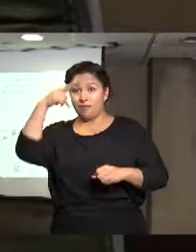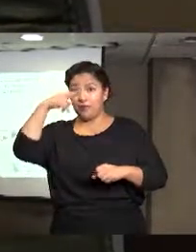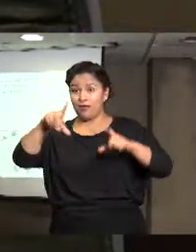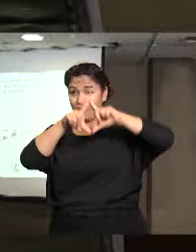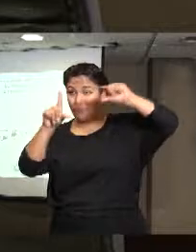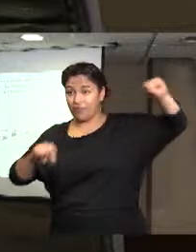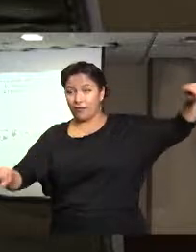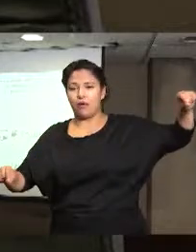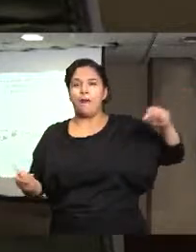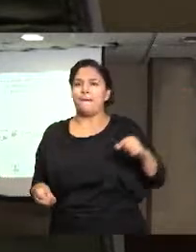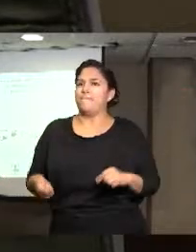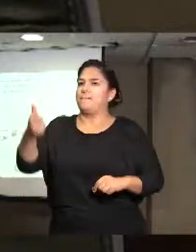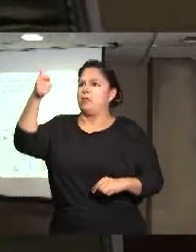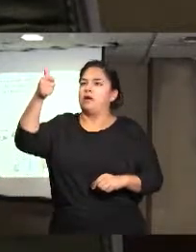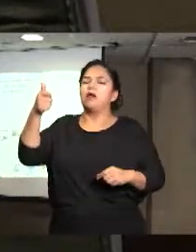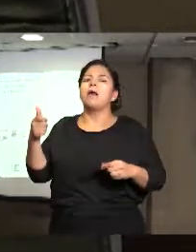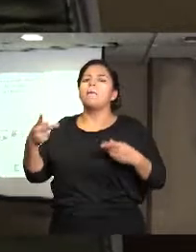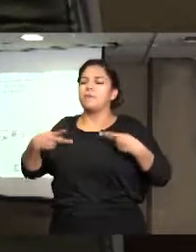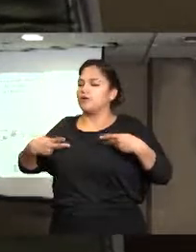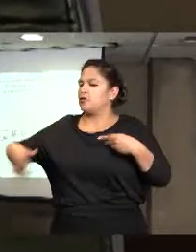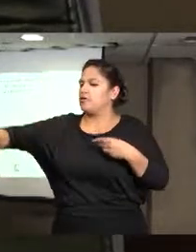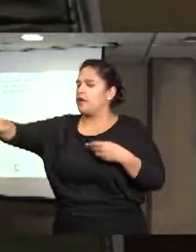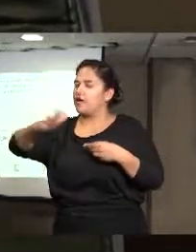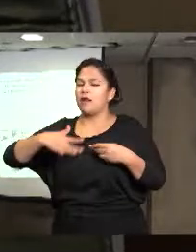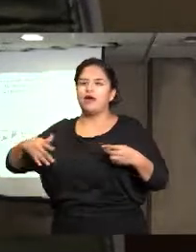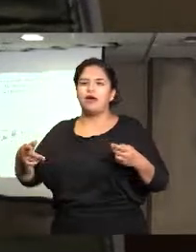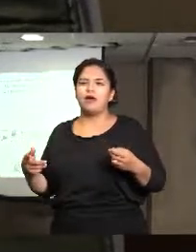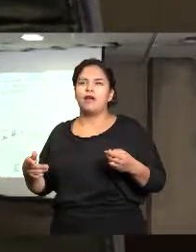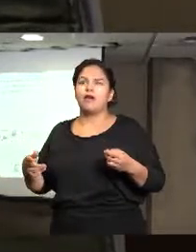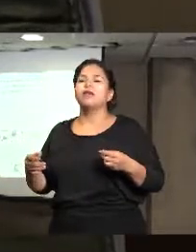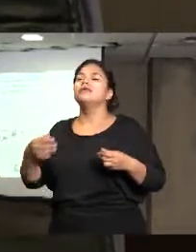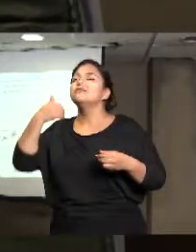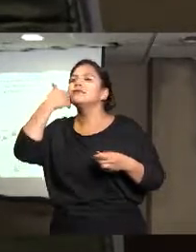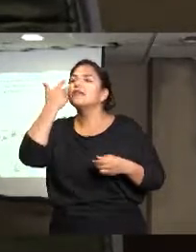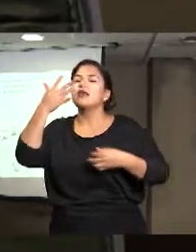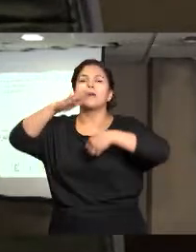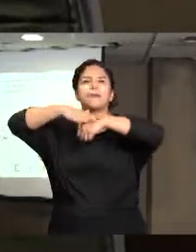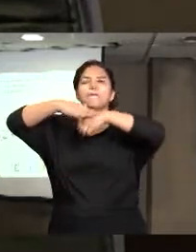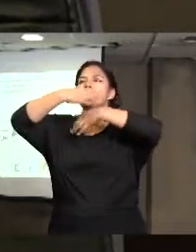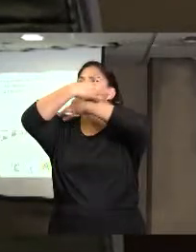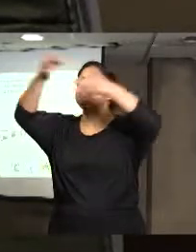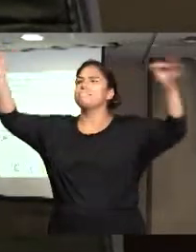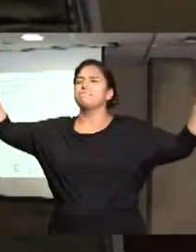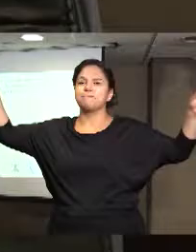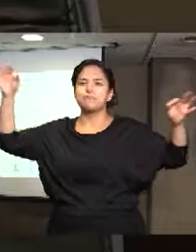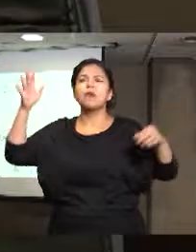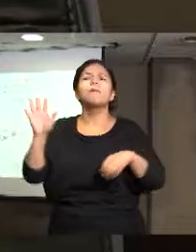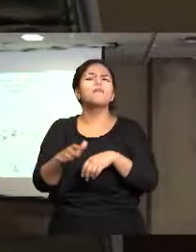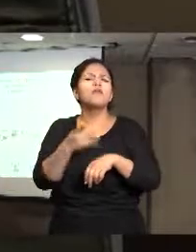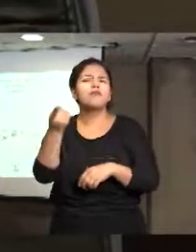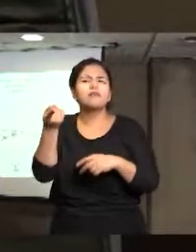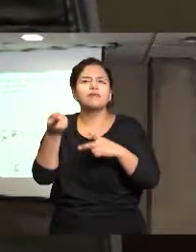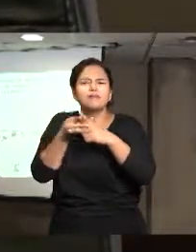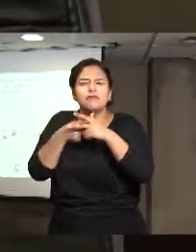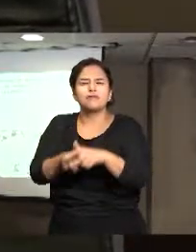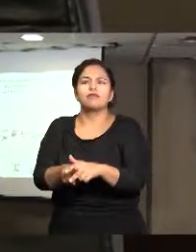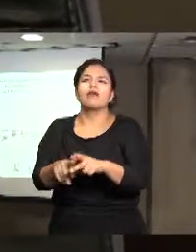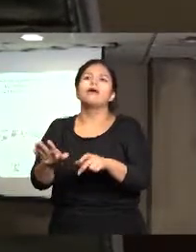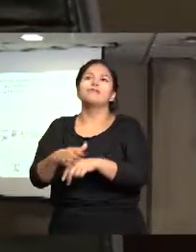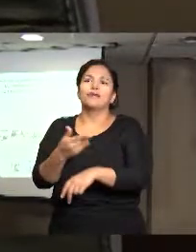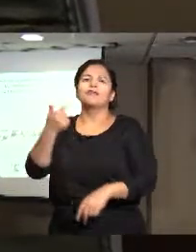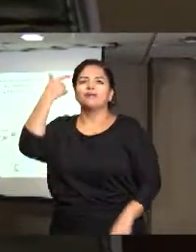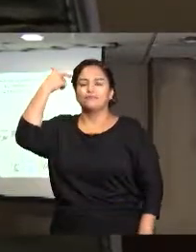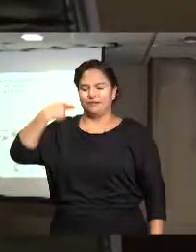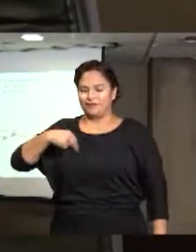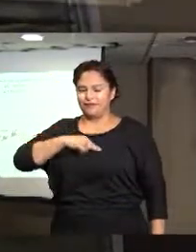donde los ciudadanos están alzando la voz y pues bueno, ¿por qué lo estamos haciendo? Porque reconocemos y sabemos que el